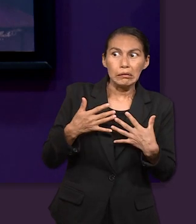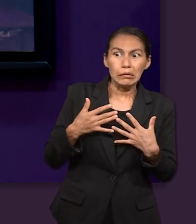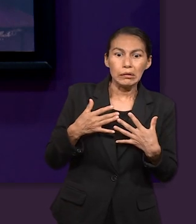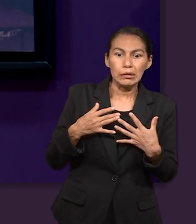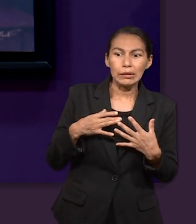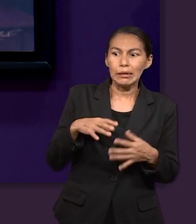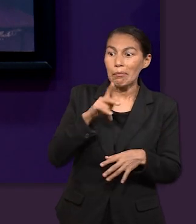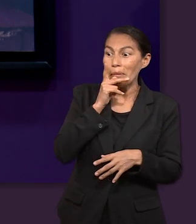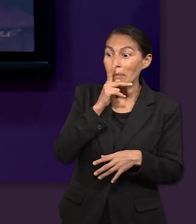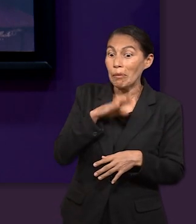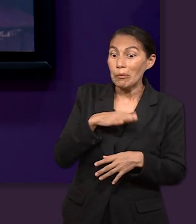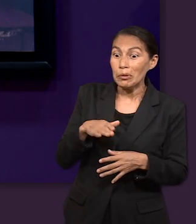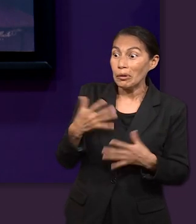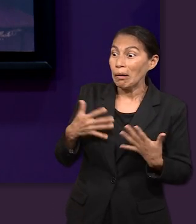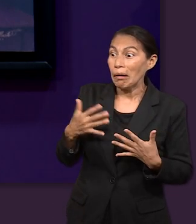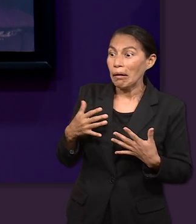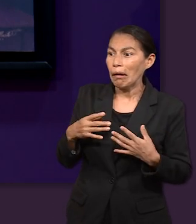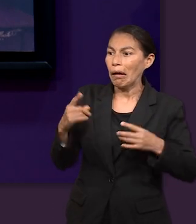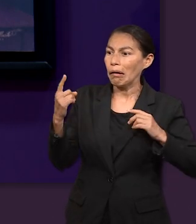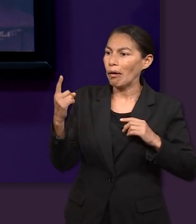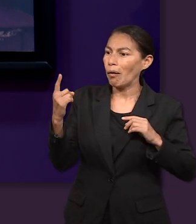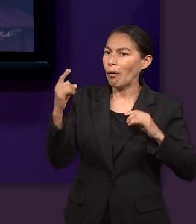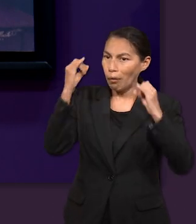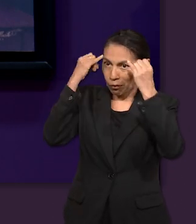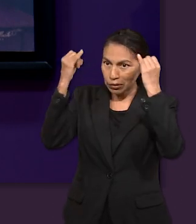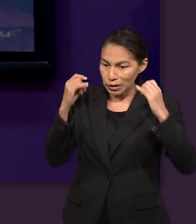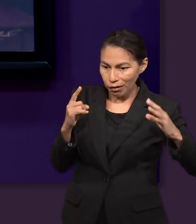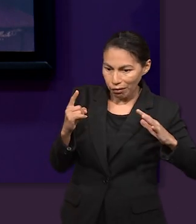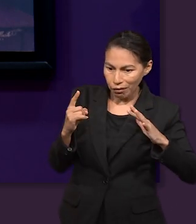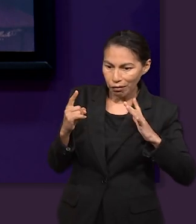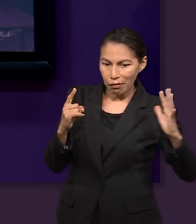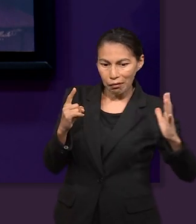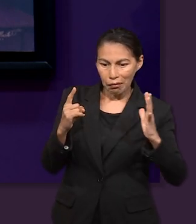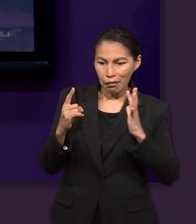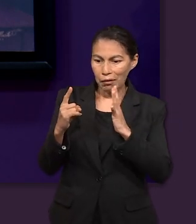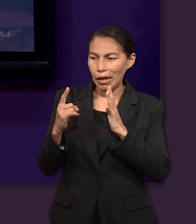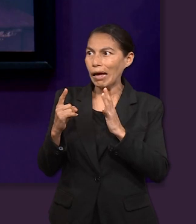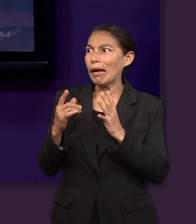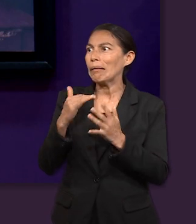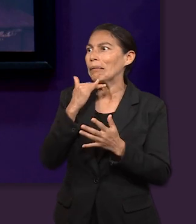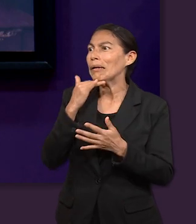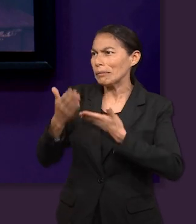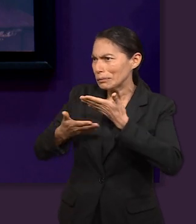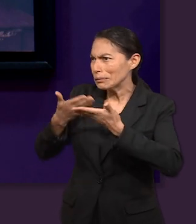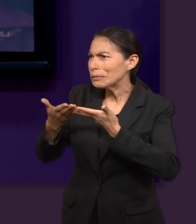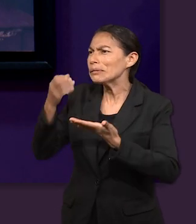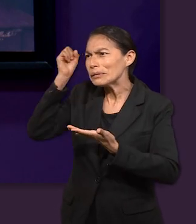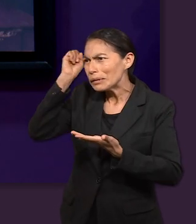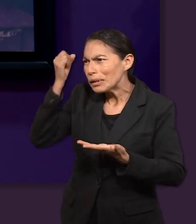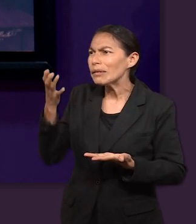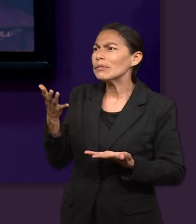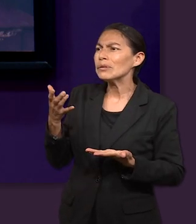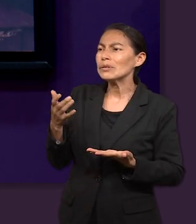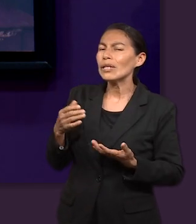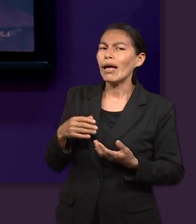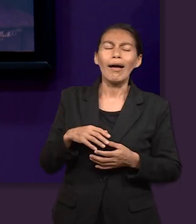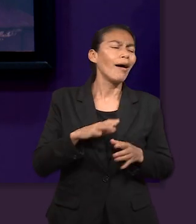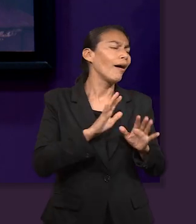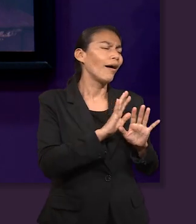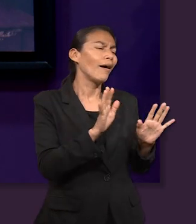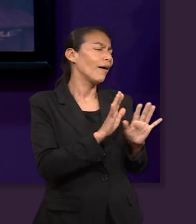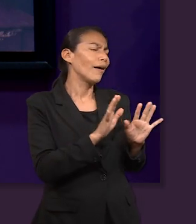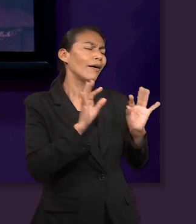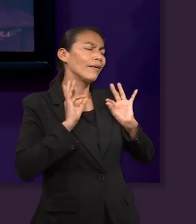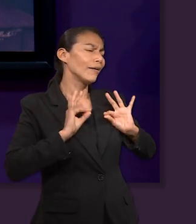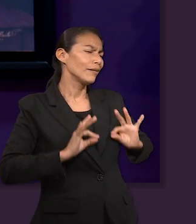merced de José. Entonces se le acercan a José con miedo, porque pues ya venimos así como que vamos ahora sí a ser tus siervos, ¿no? Entonces José